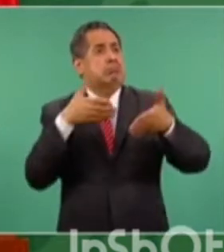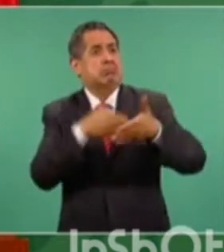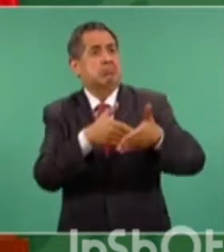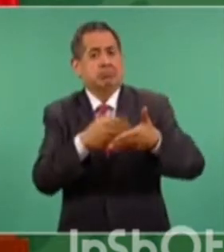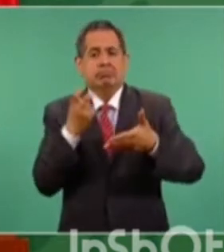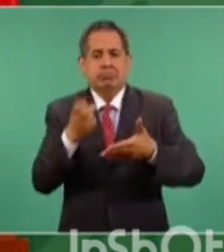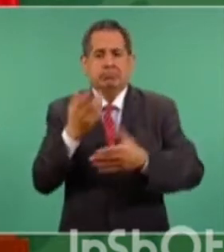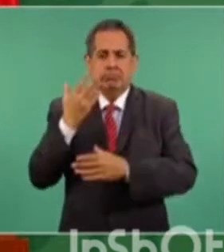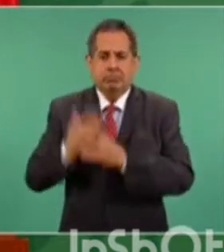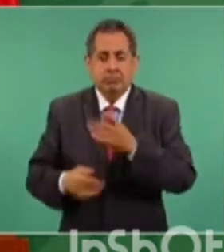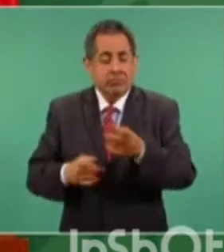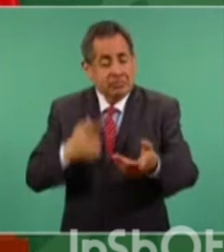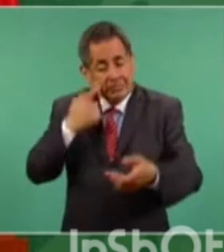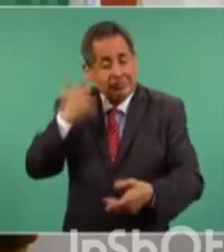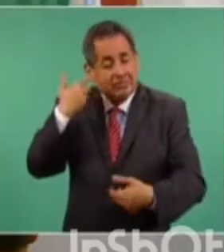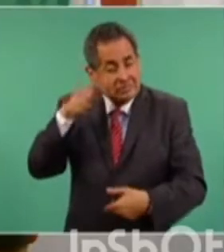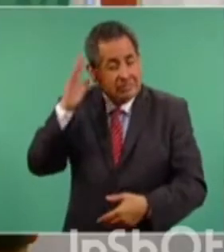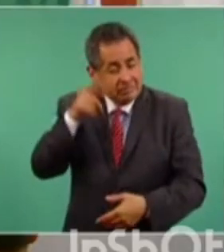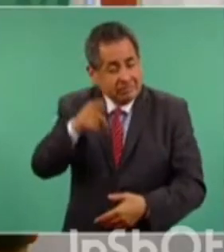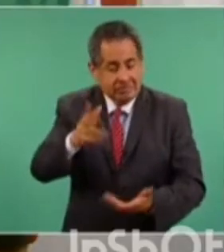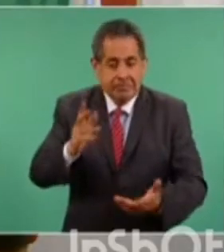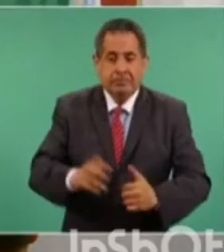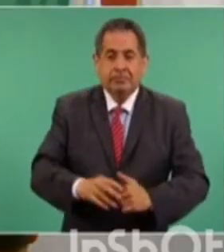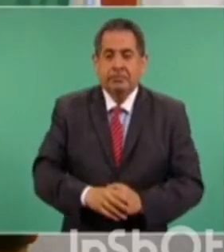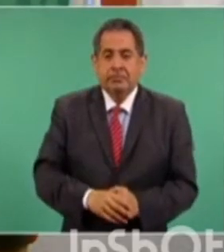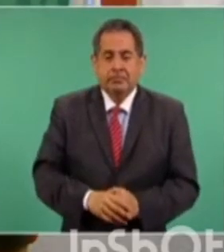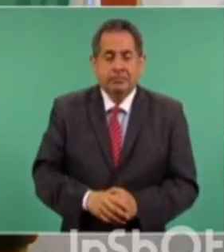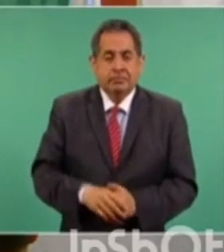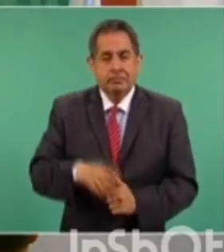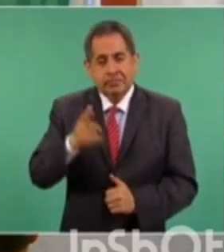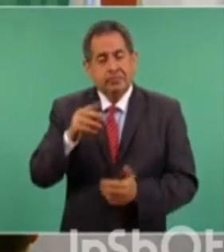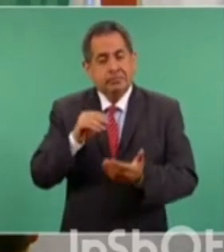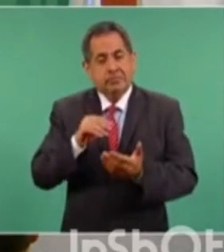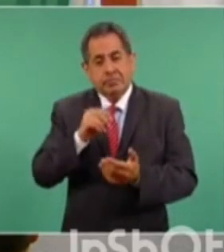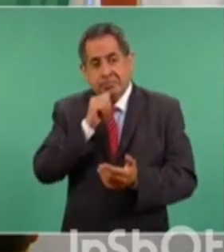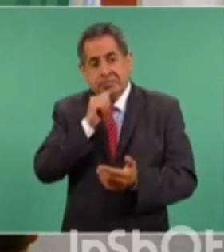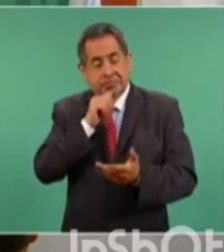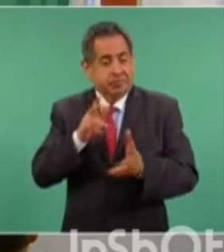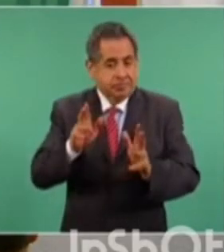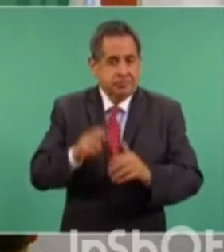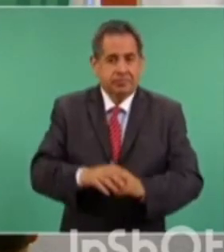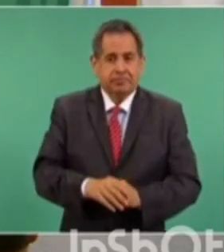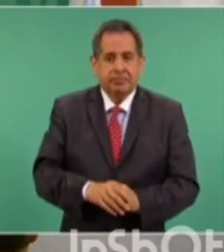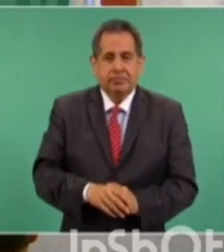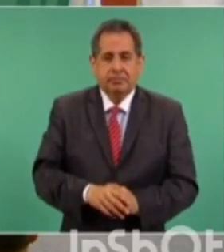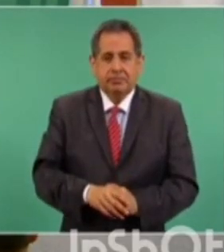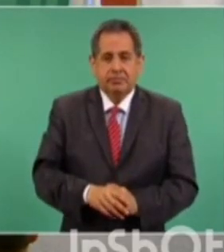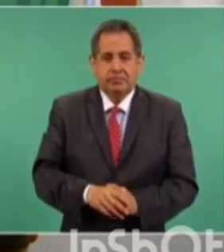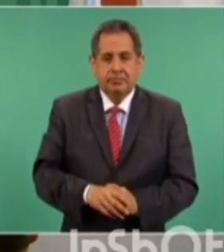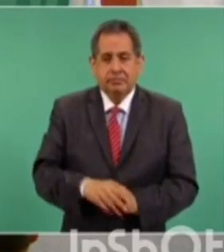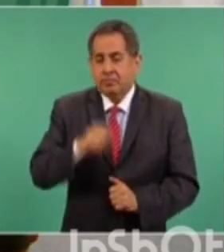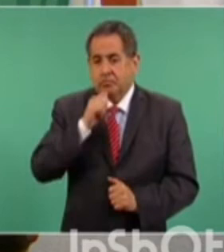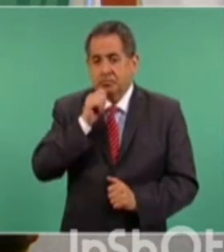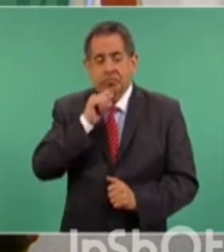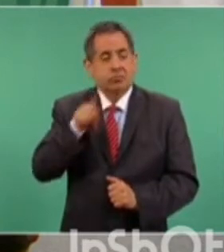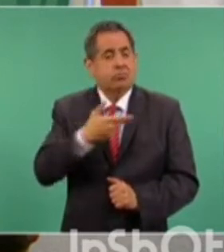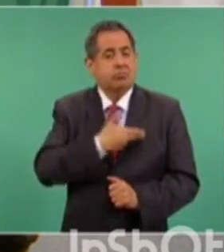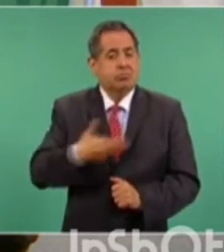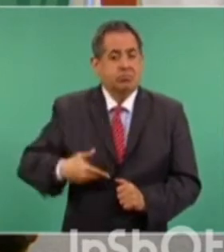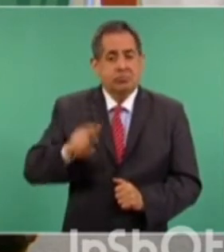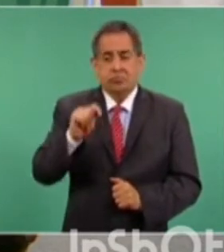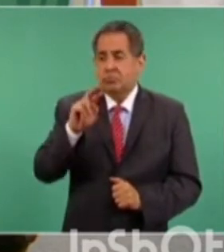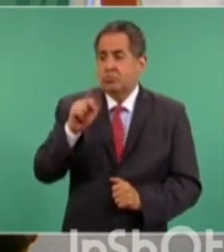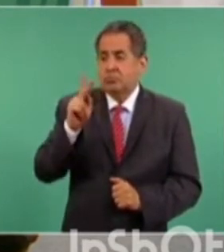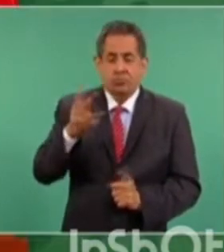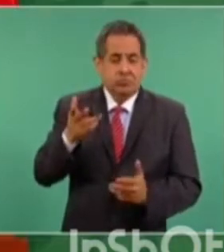Fíjense desde cuánto todavía no llegaba el presidente de Trump,